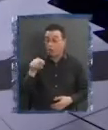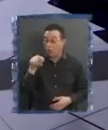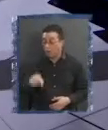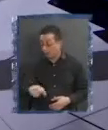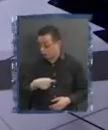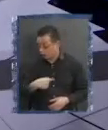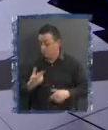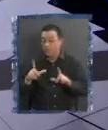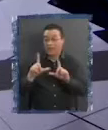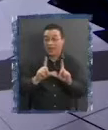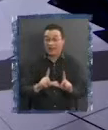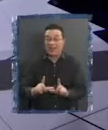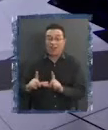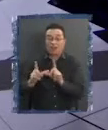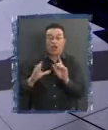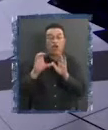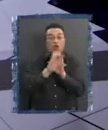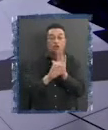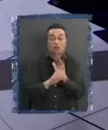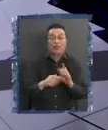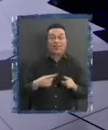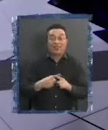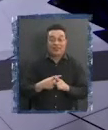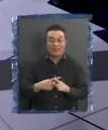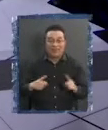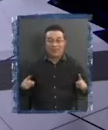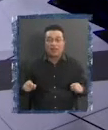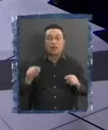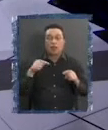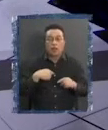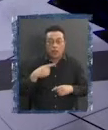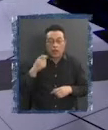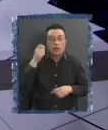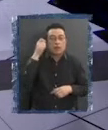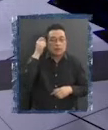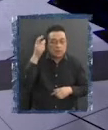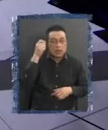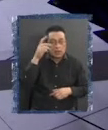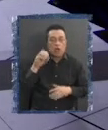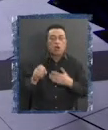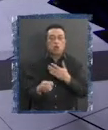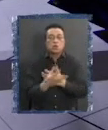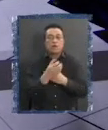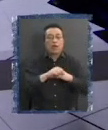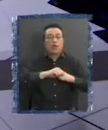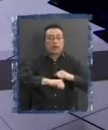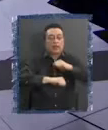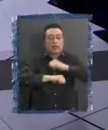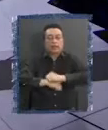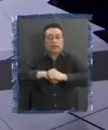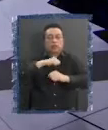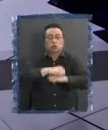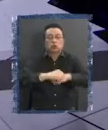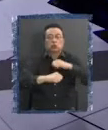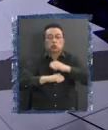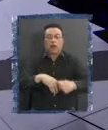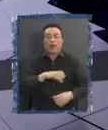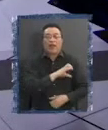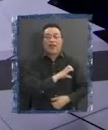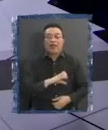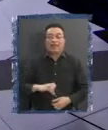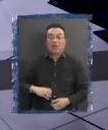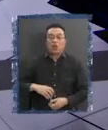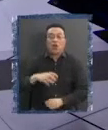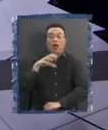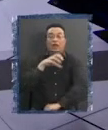sus cosas regionales Distinto Ya más o menos Entendimos De que se trata La nueva estructura Que vamos a tener De estado regional O que propone